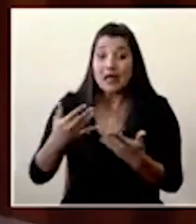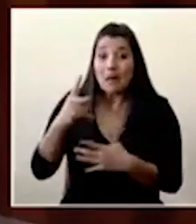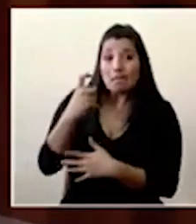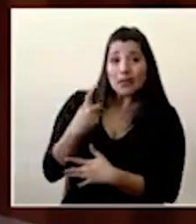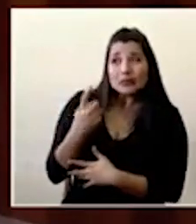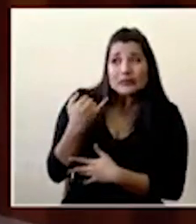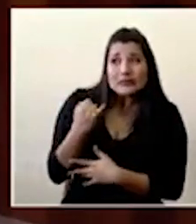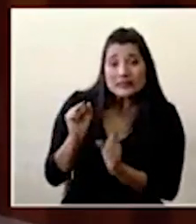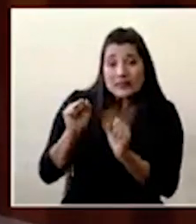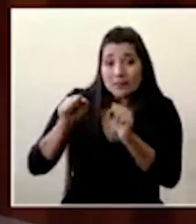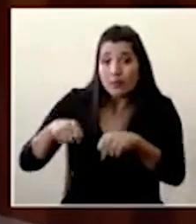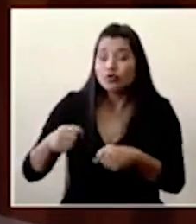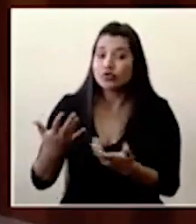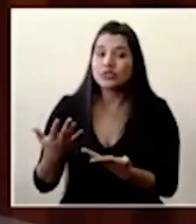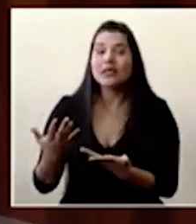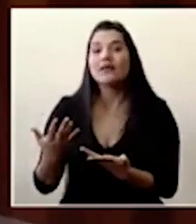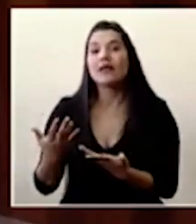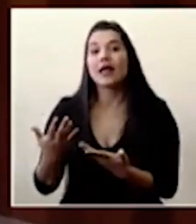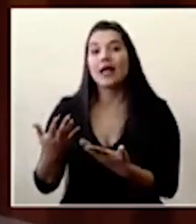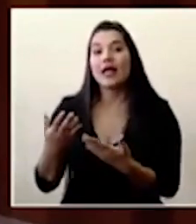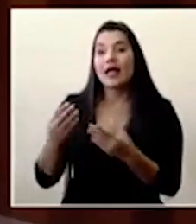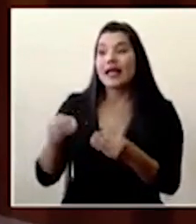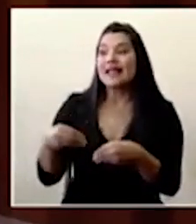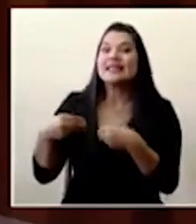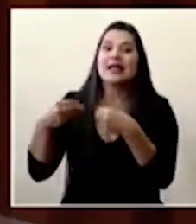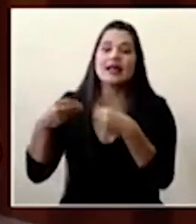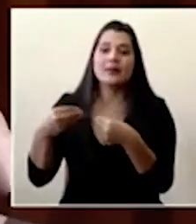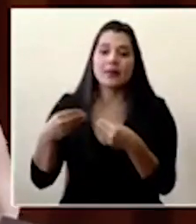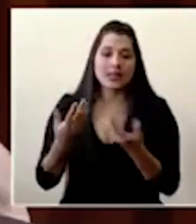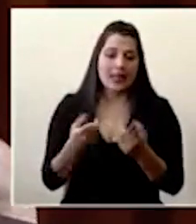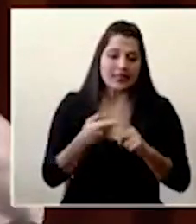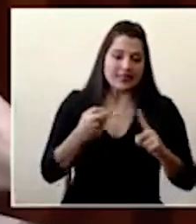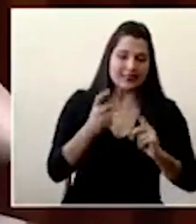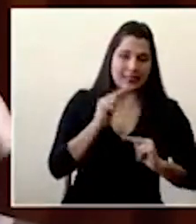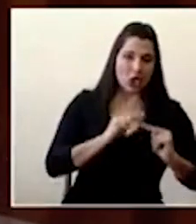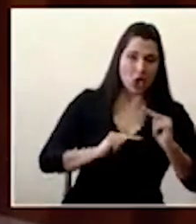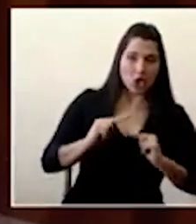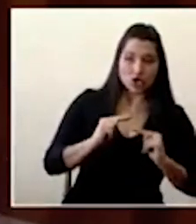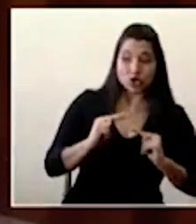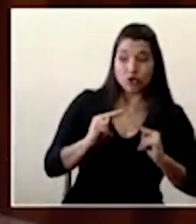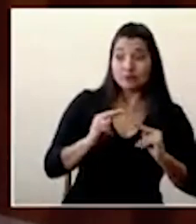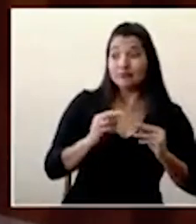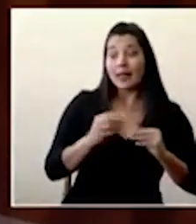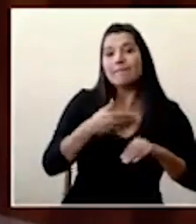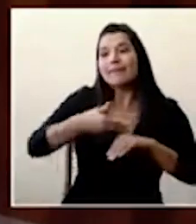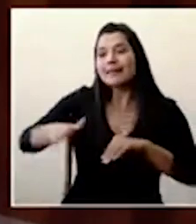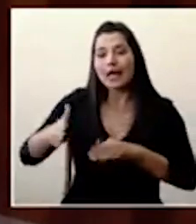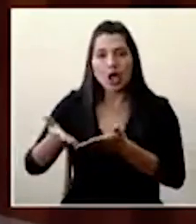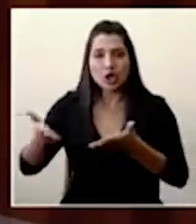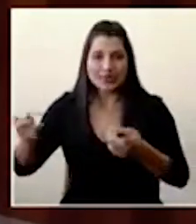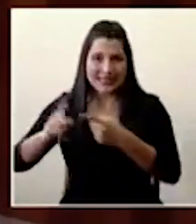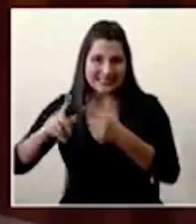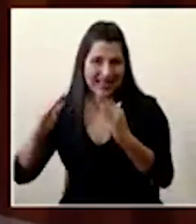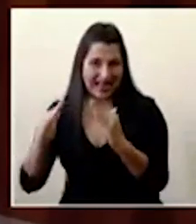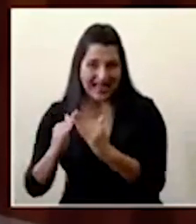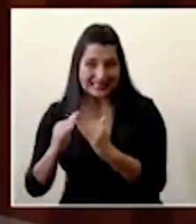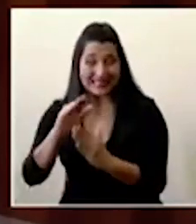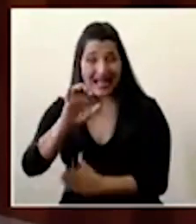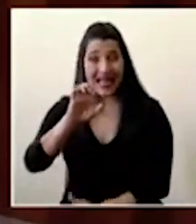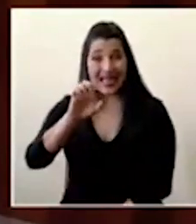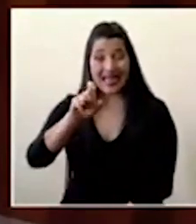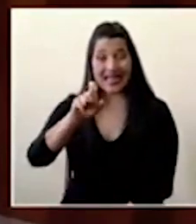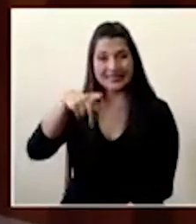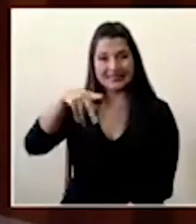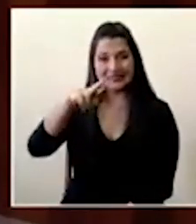el servicio de entrega como se conoce como el Express o profundizar en el tema de las nuevas tecnologías o